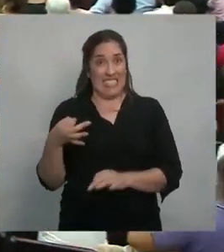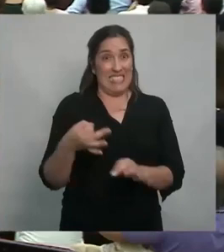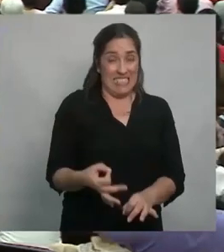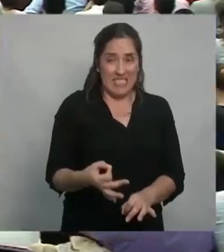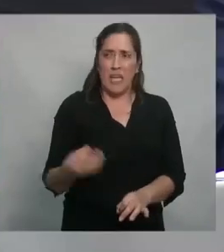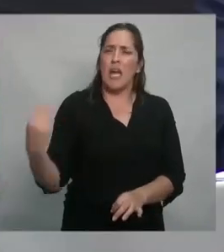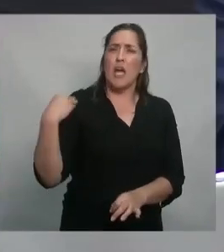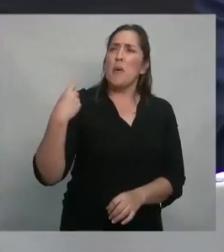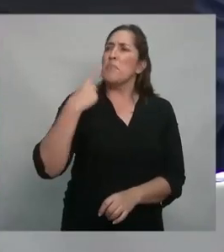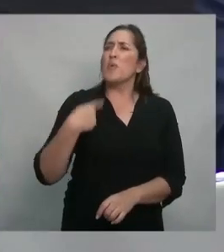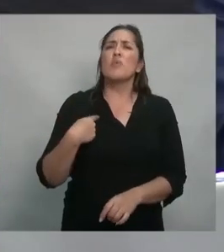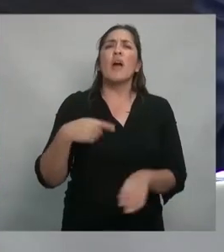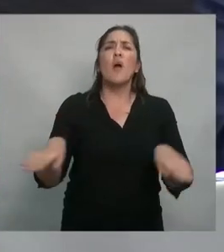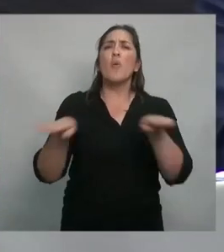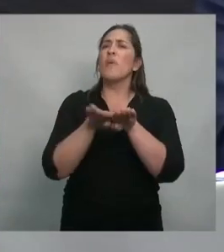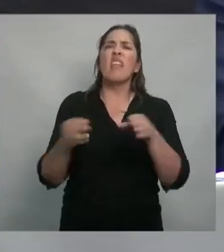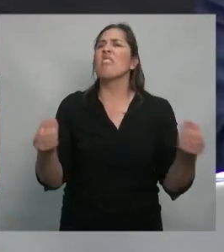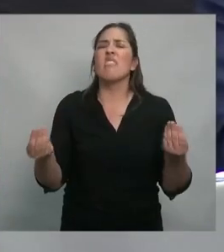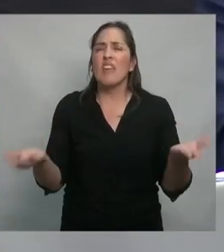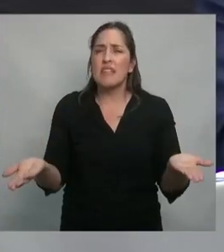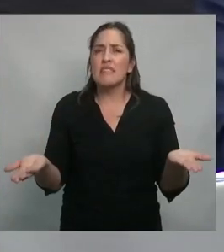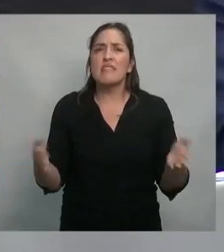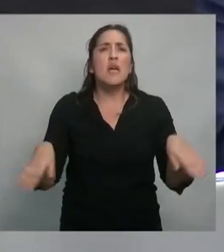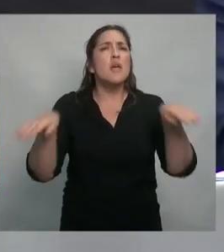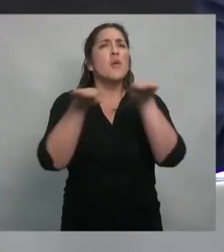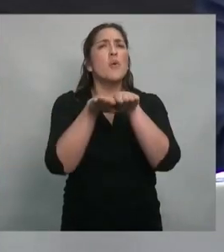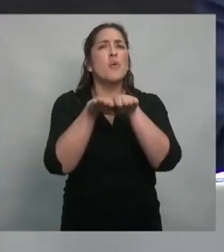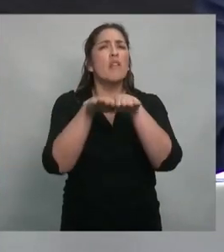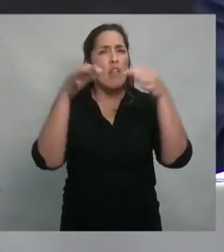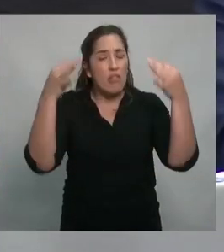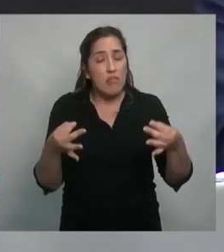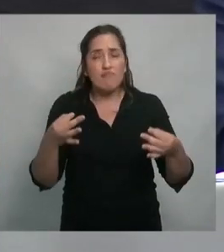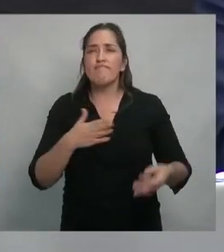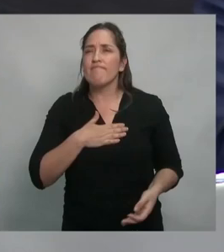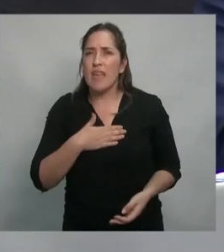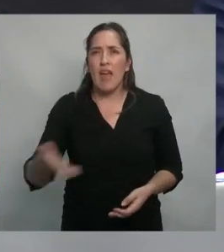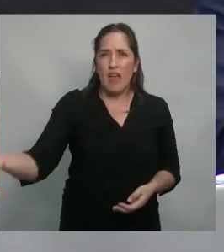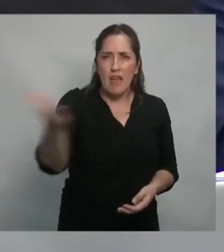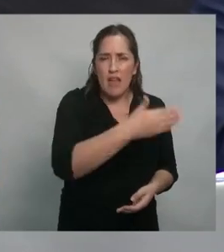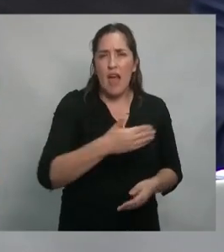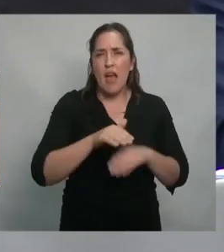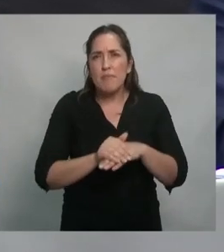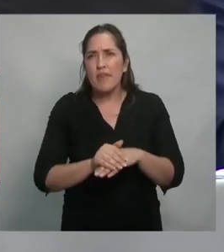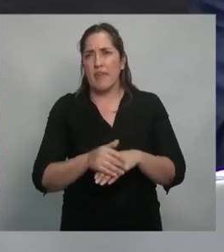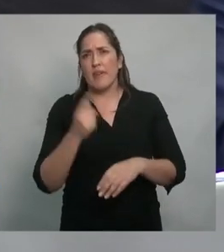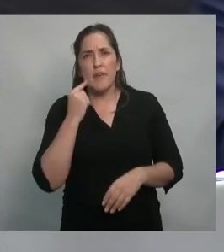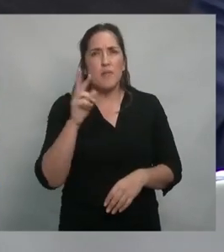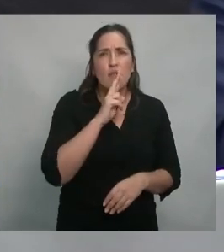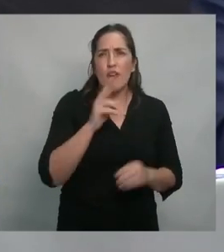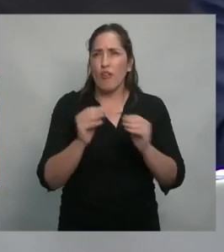por la igualdad, ¿qué es la igualdad? Y la igualdad, estimados amigos, amigas, compañeros, compañeras,